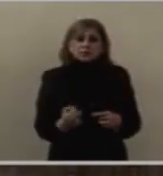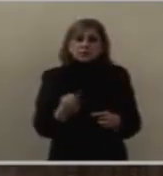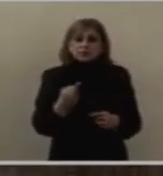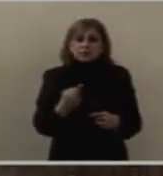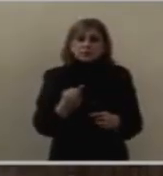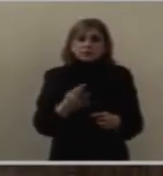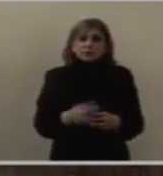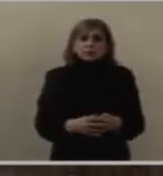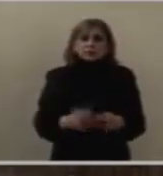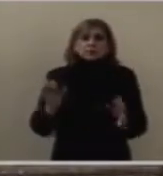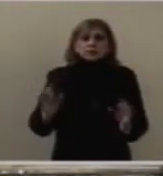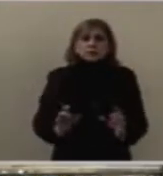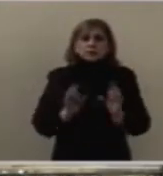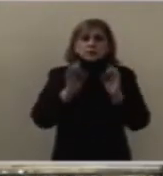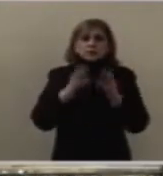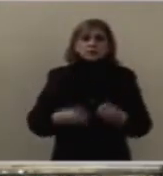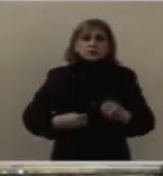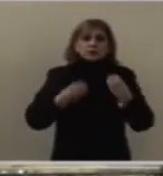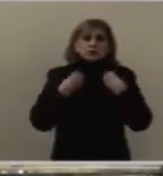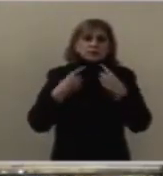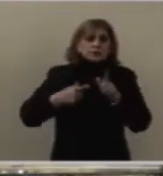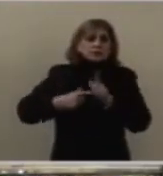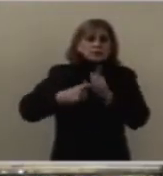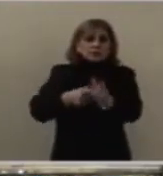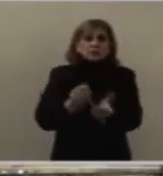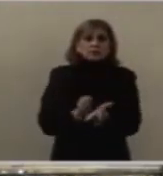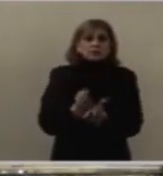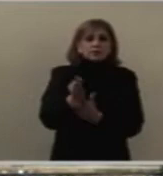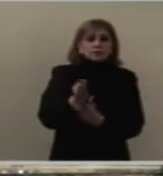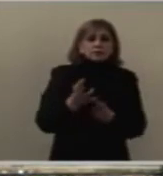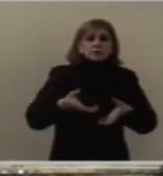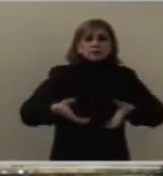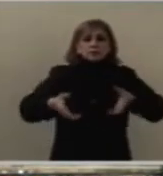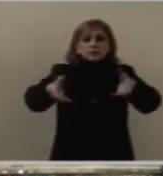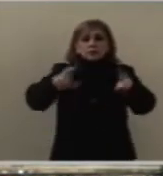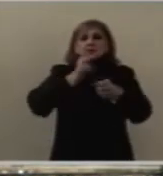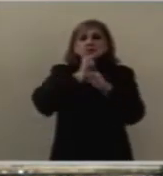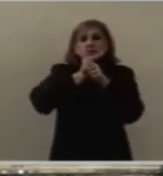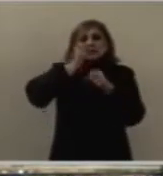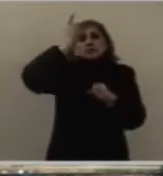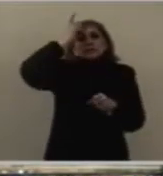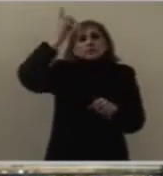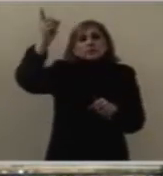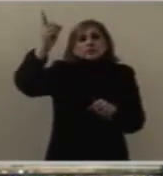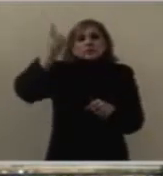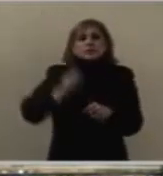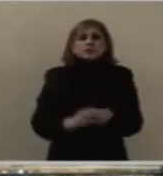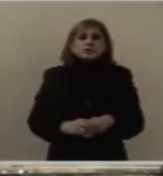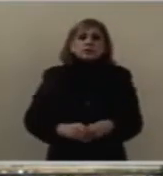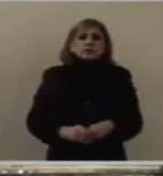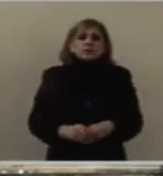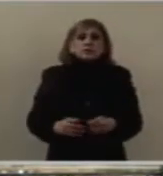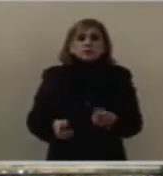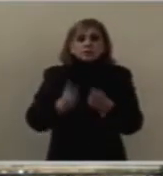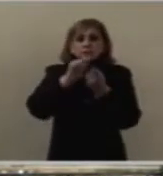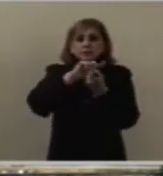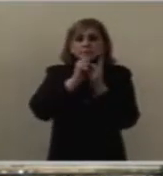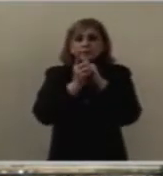bienaventuranzas, este camino de Dios en el que te pide compartir,